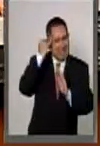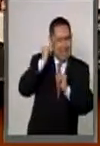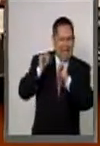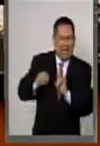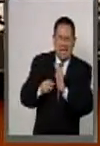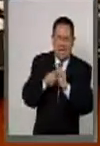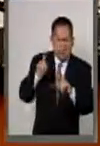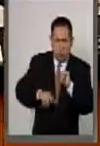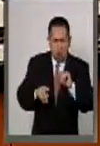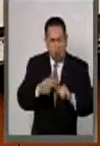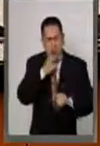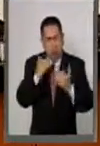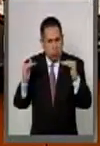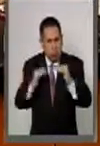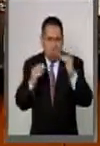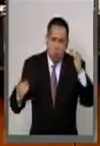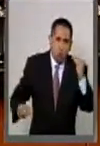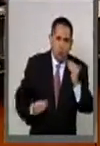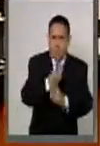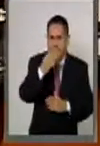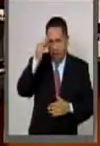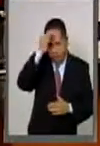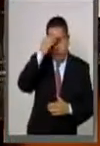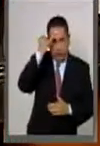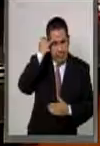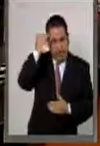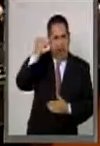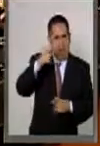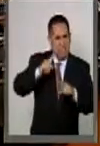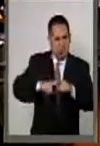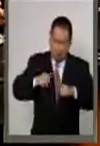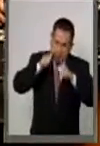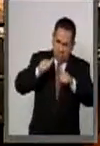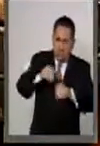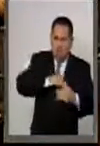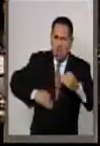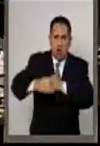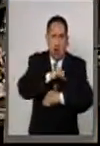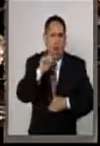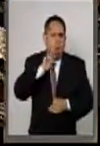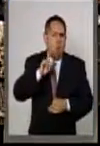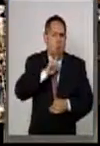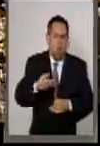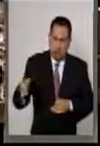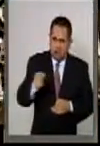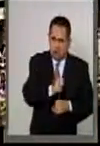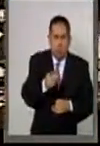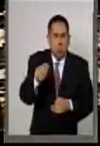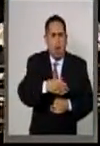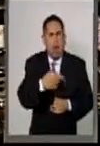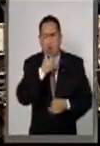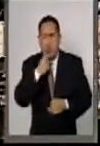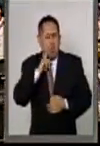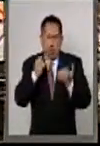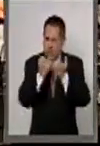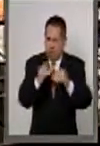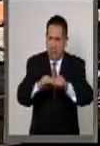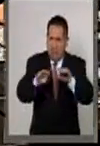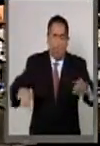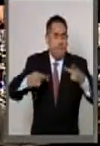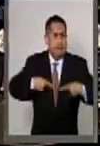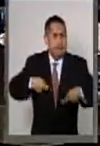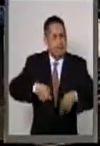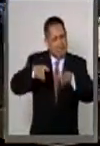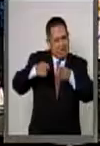varones, que surja una nueva filosofía que tome en cuenta a todas las personas sin importar su género como componente